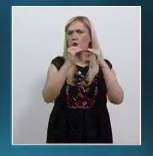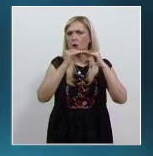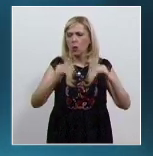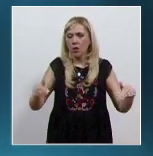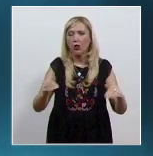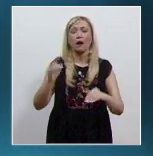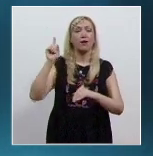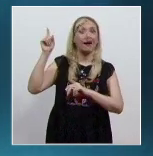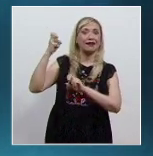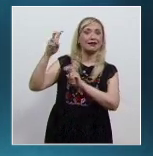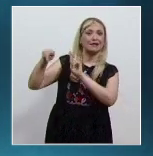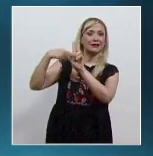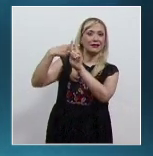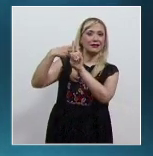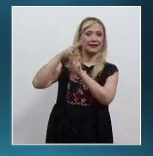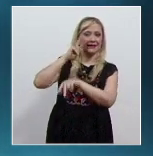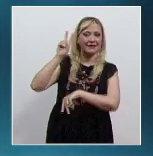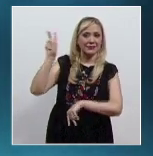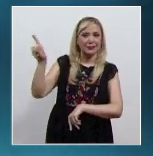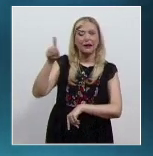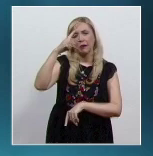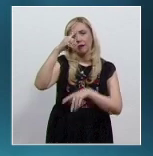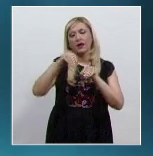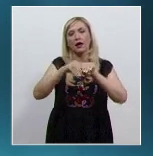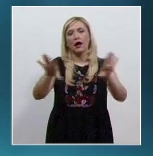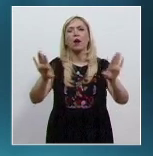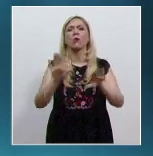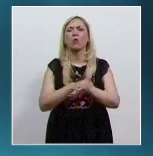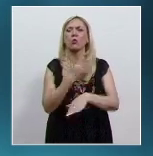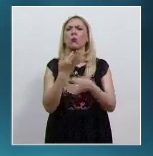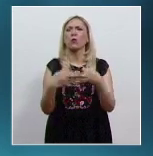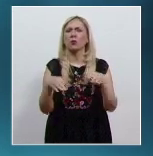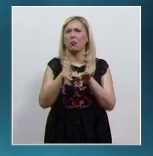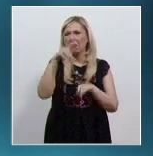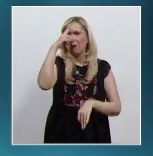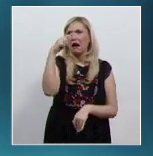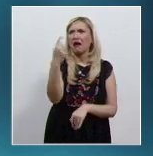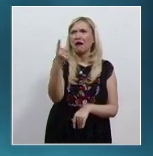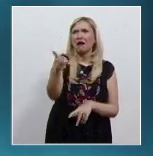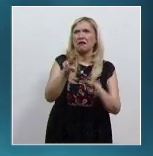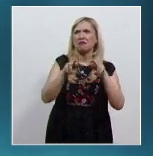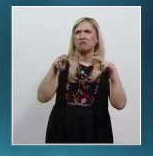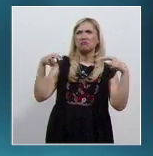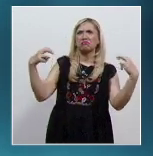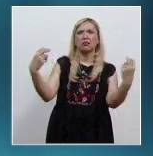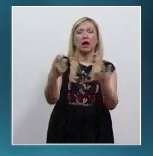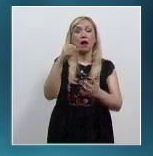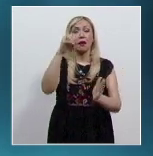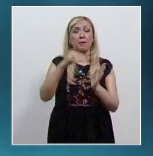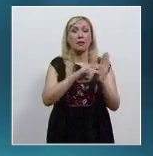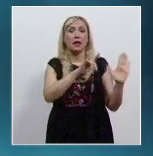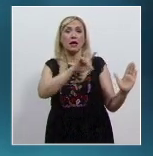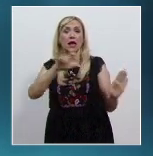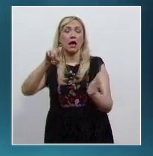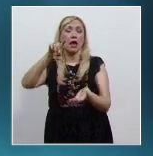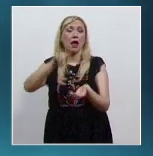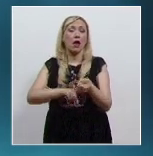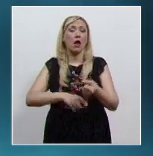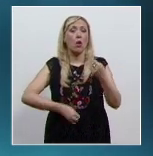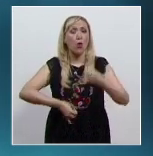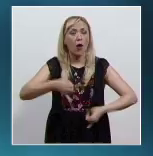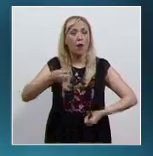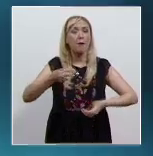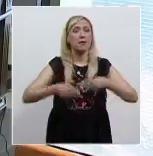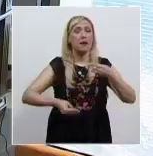importante la función del Consejo en el sistema de justicia federal, además del trabajo de los más de mil setecientos impartidores de justicia y